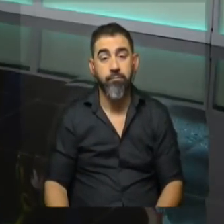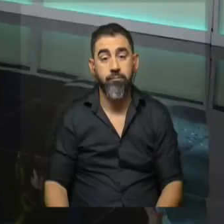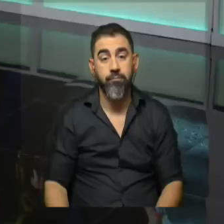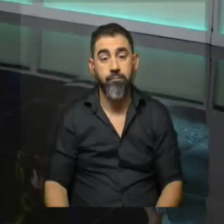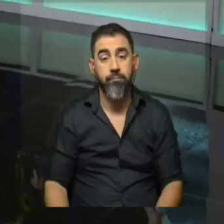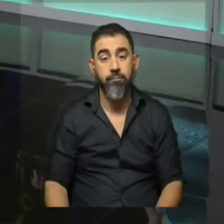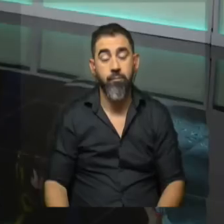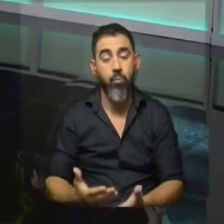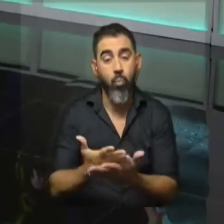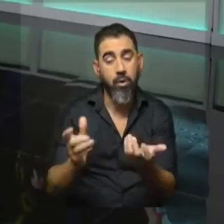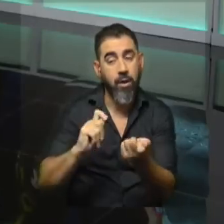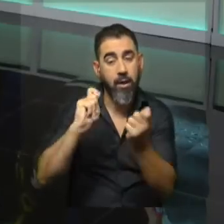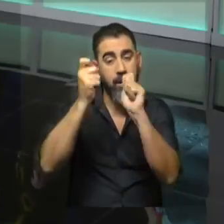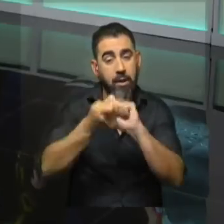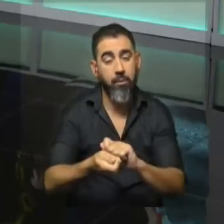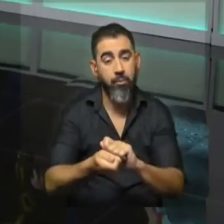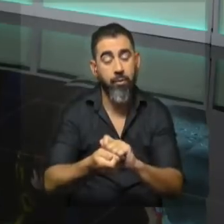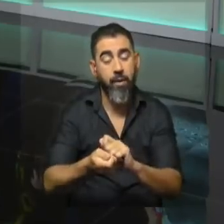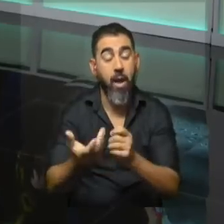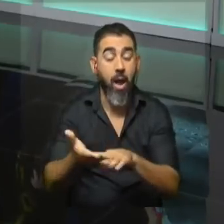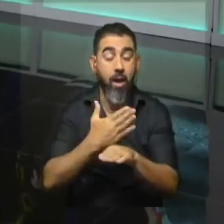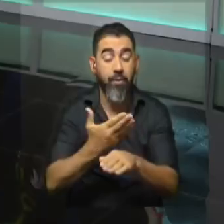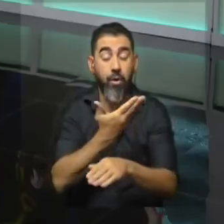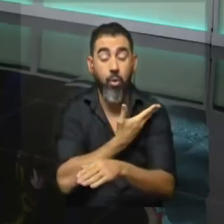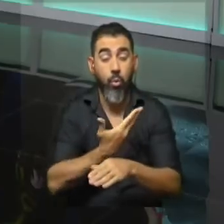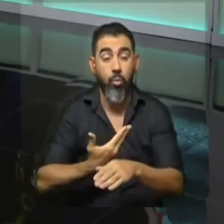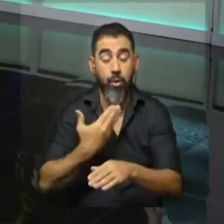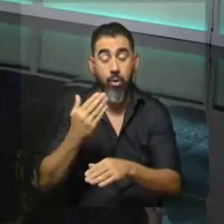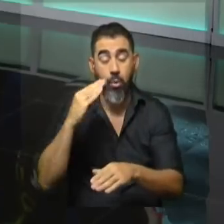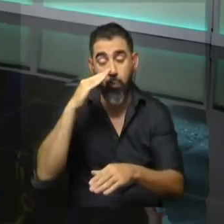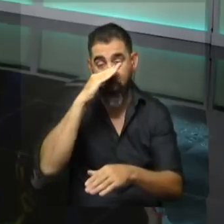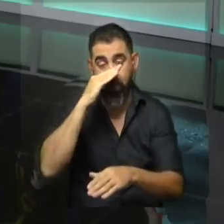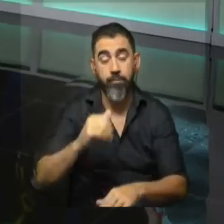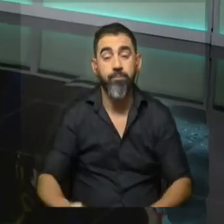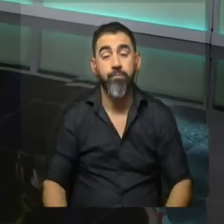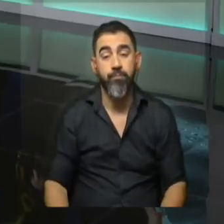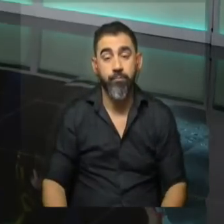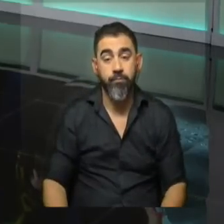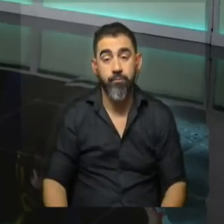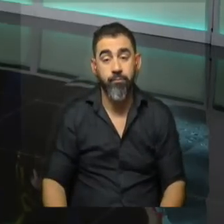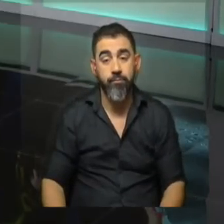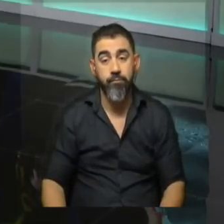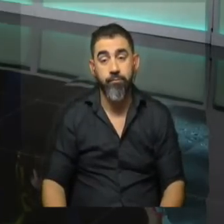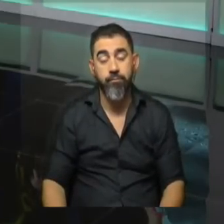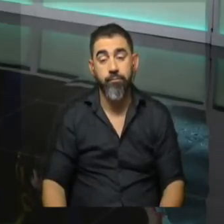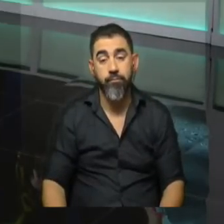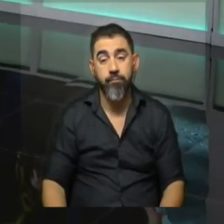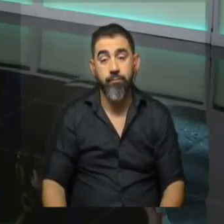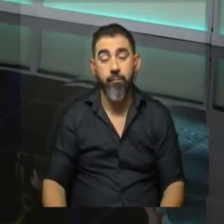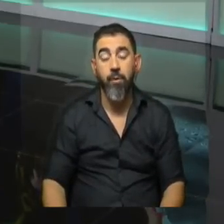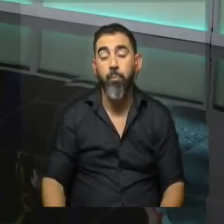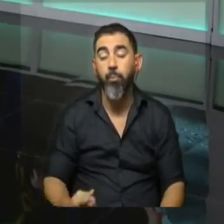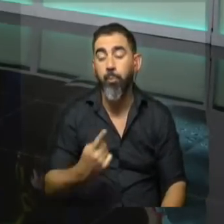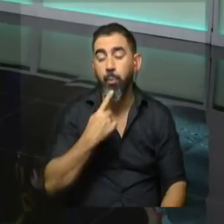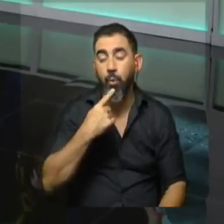señales de cambio de lo que fue la administración, de lo que es la administración anterior. Sí, en este marco el analista Álvaro Padrón